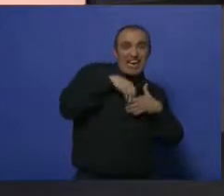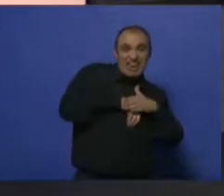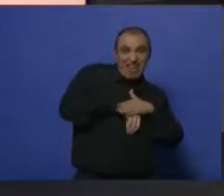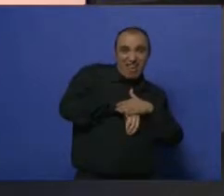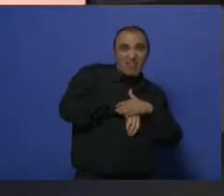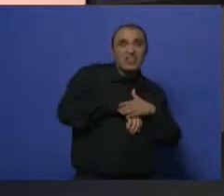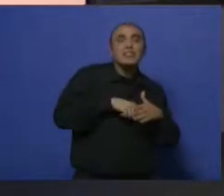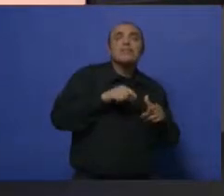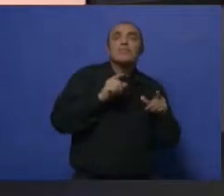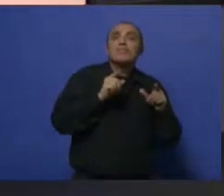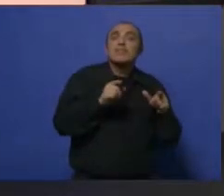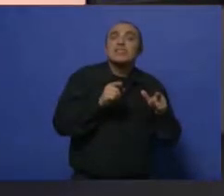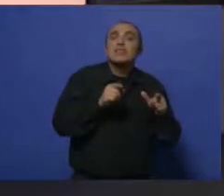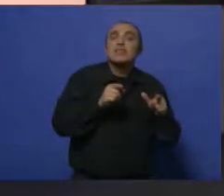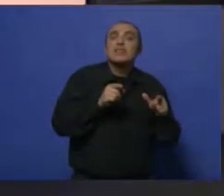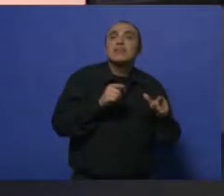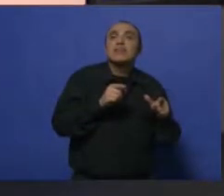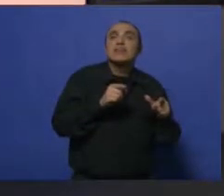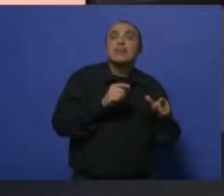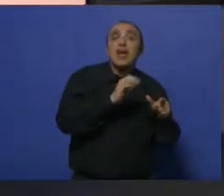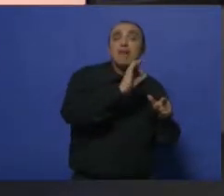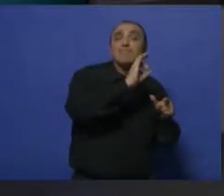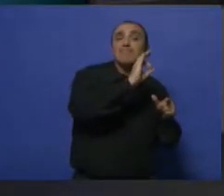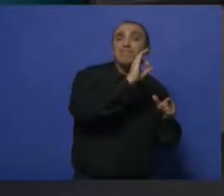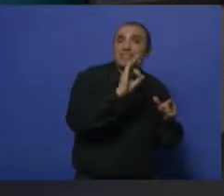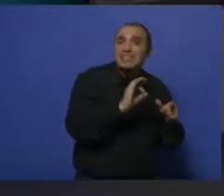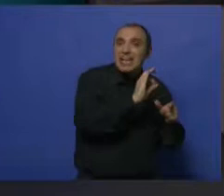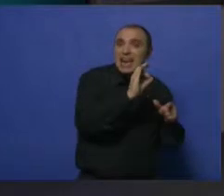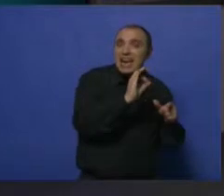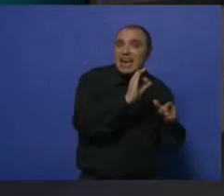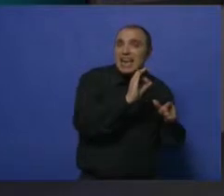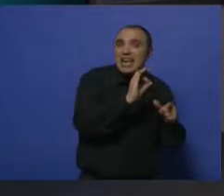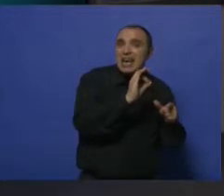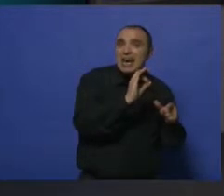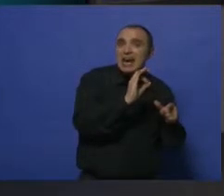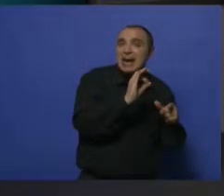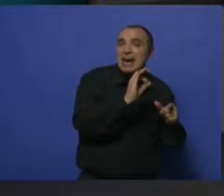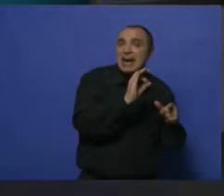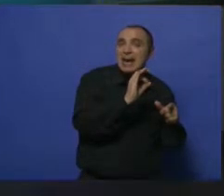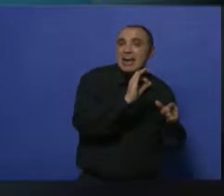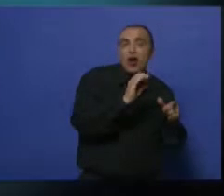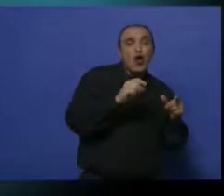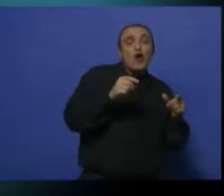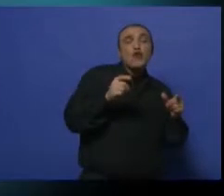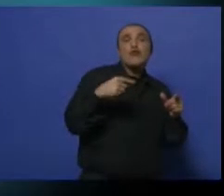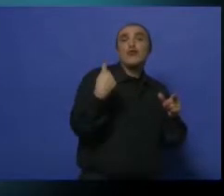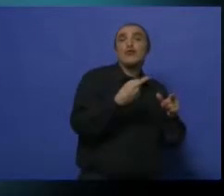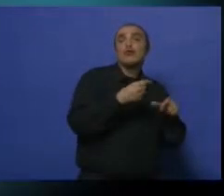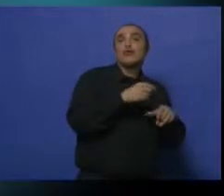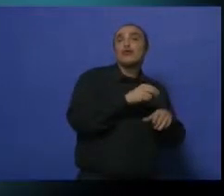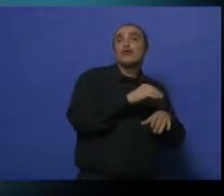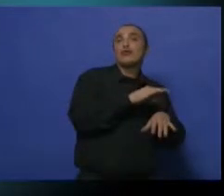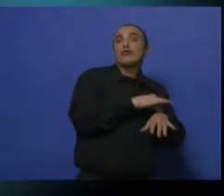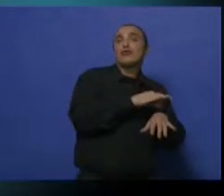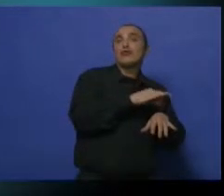la gravedad, que es muy conocida de esa bacteria, y que para los médicos que estamos acostumbrados a verla, no es...